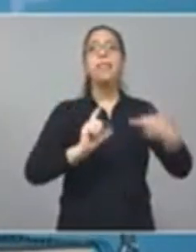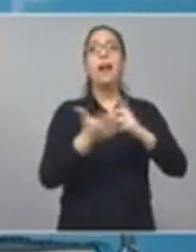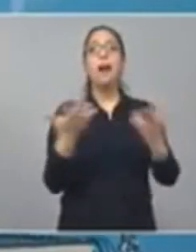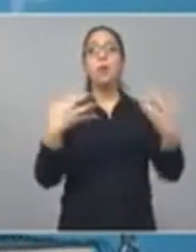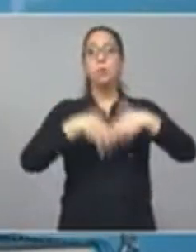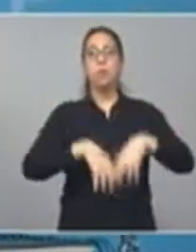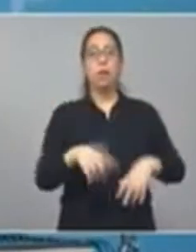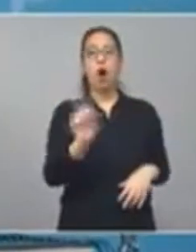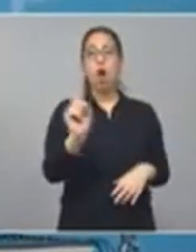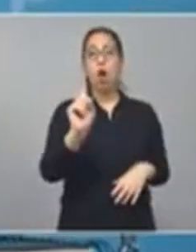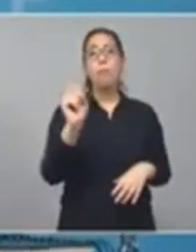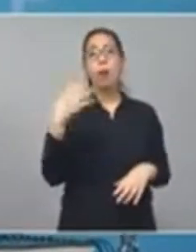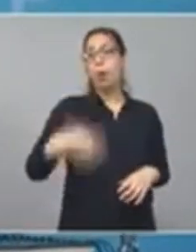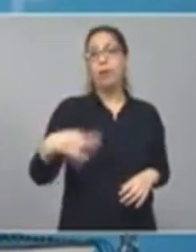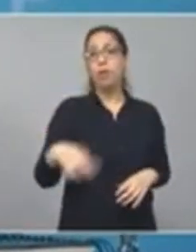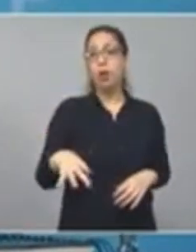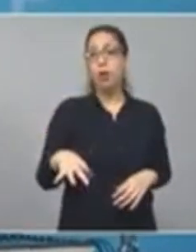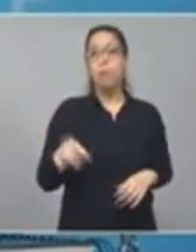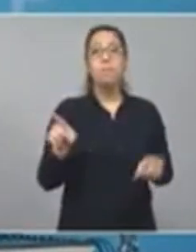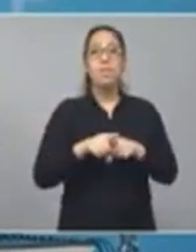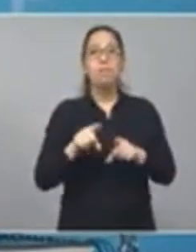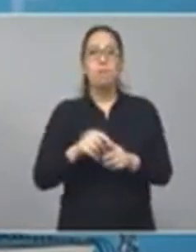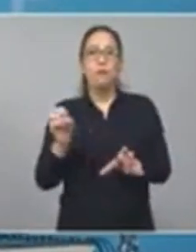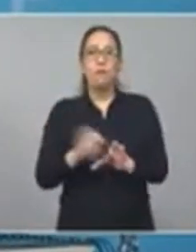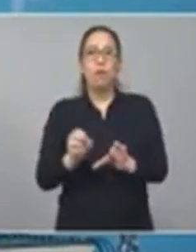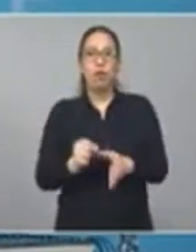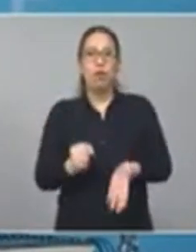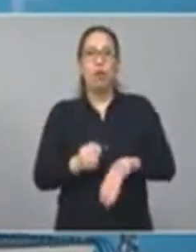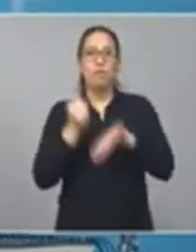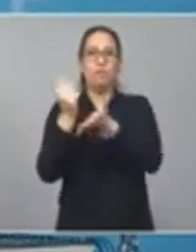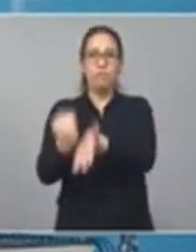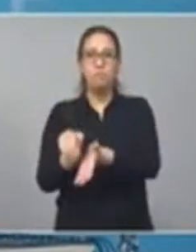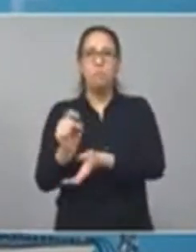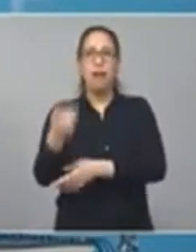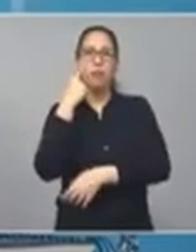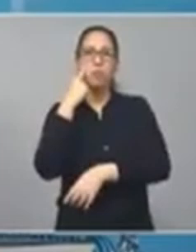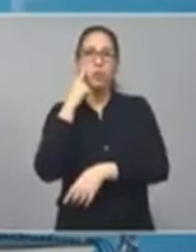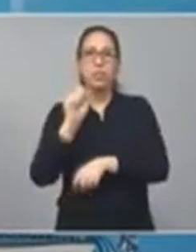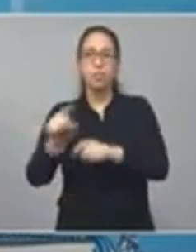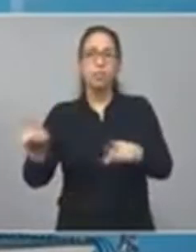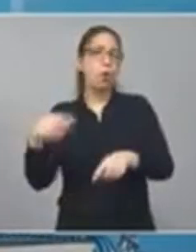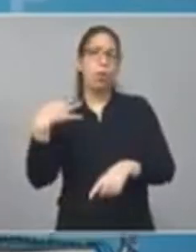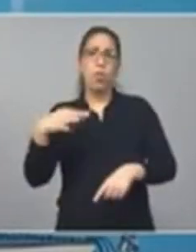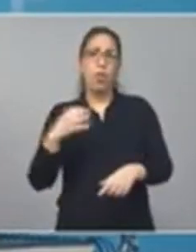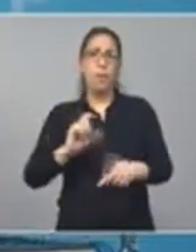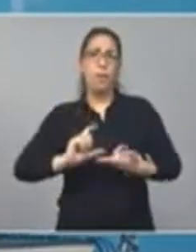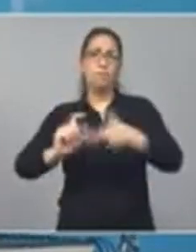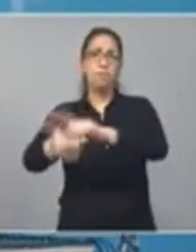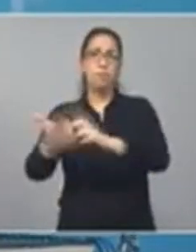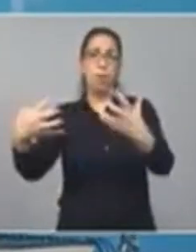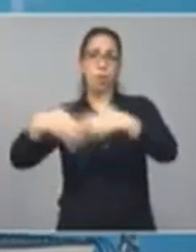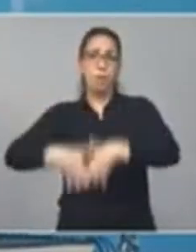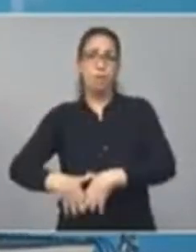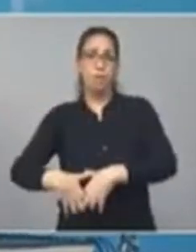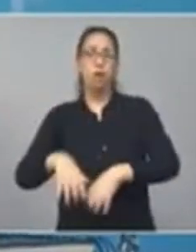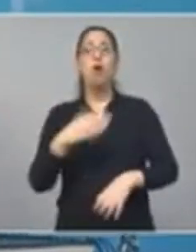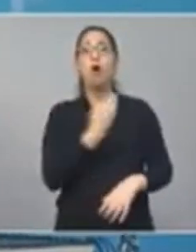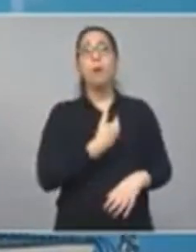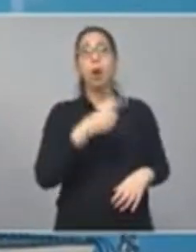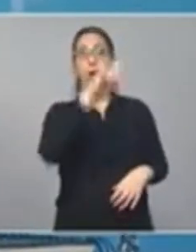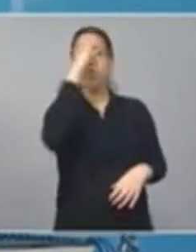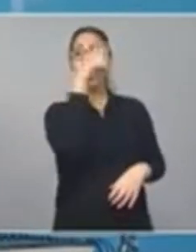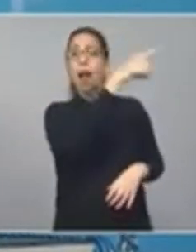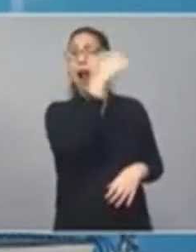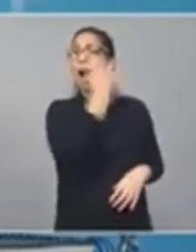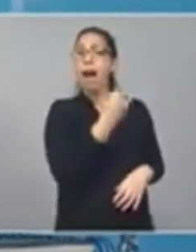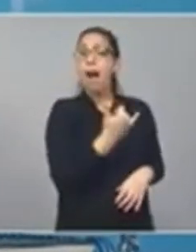pero sí son obligatorias, al igual que el Fondo de Fortalecimiento Fiscal para los municipios en este caso. El Gobierno Nacional tiene